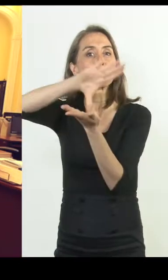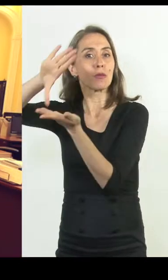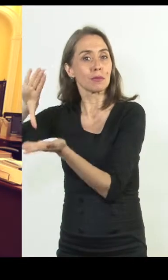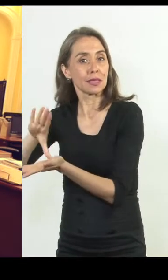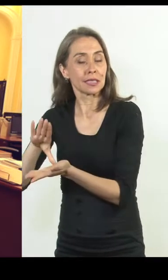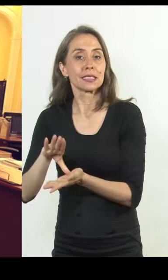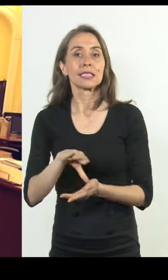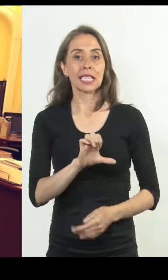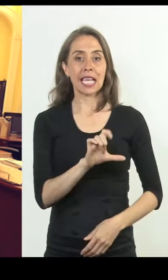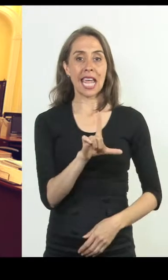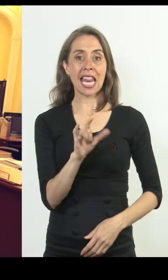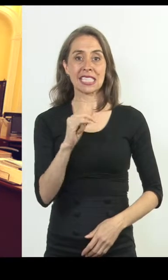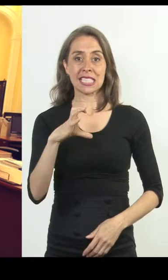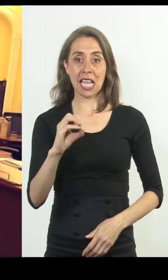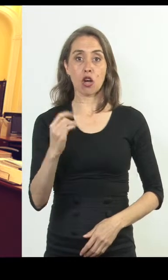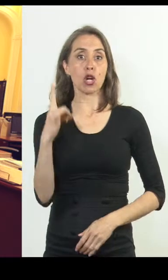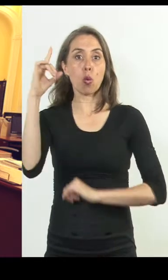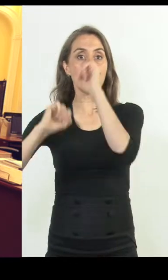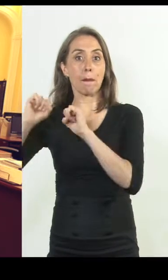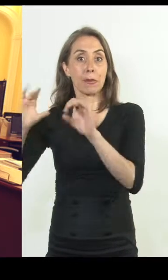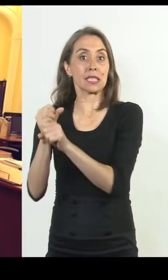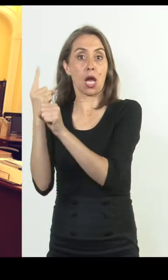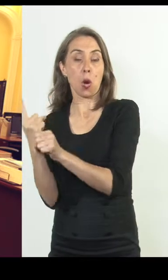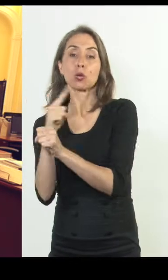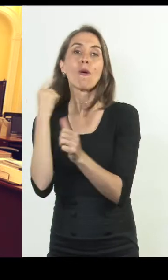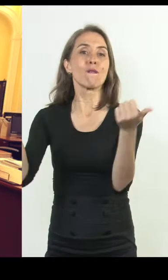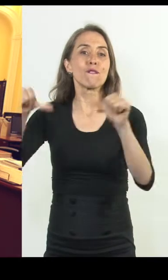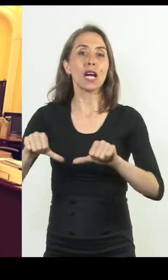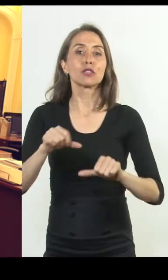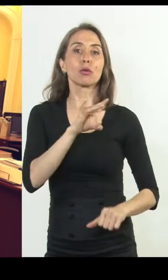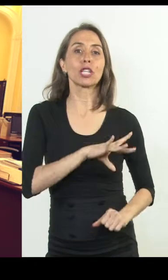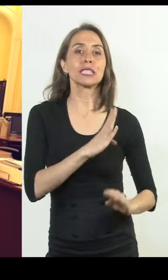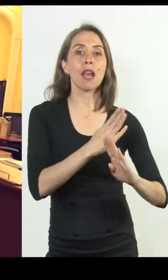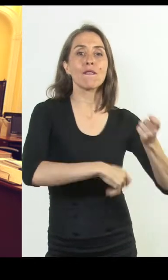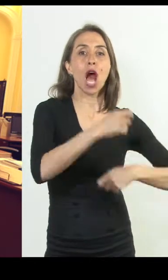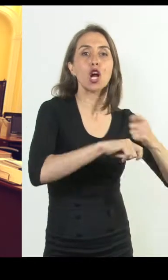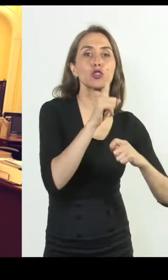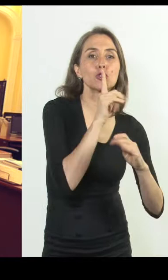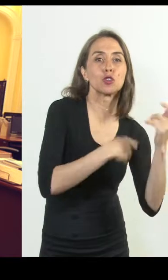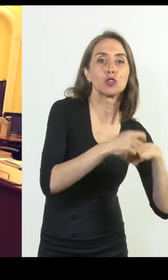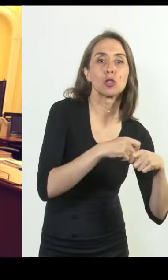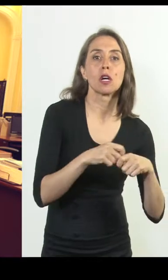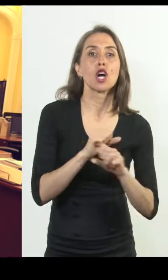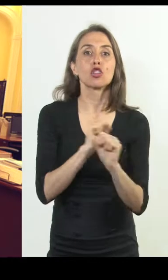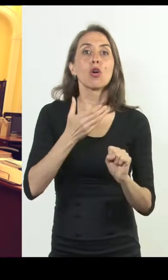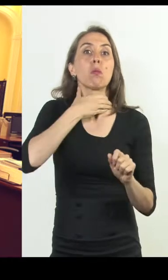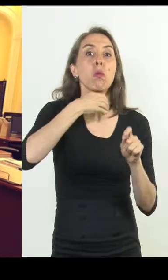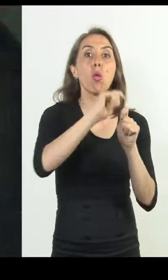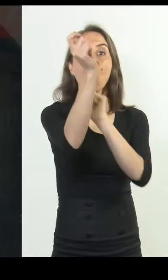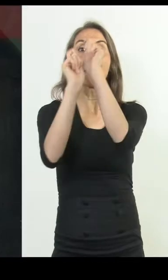el estanco, aunque era monopólico, fue un fracaso por el contrabando imperante en el país y por ello no pudo cumplir con sus compromisos